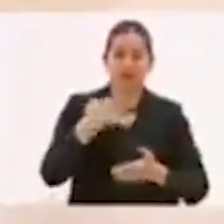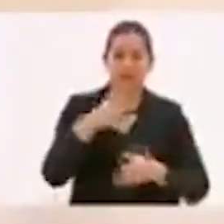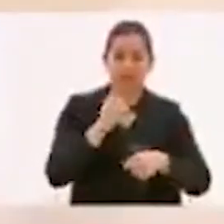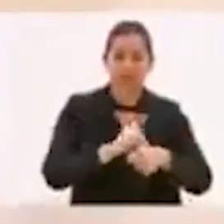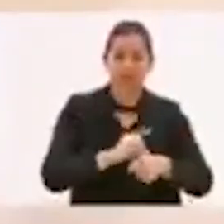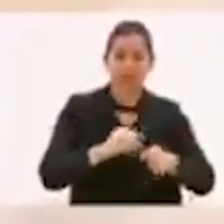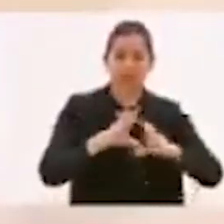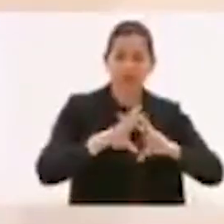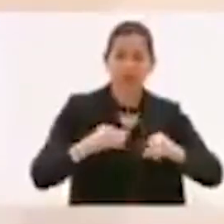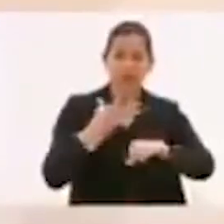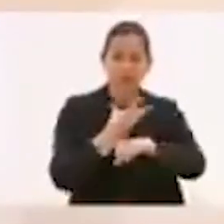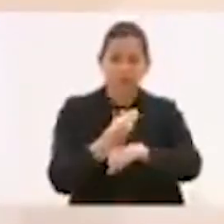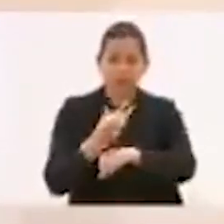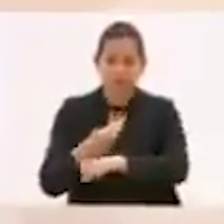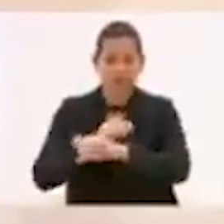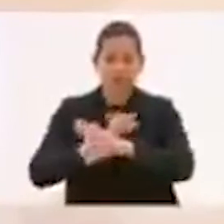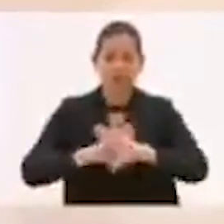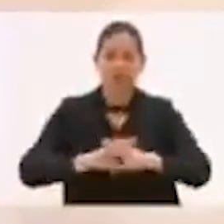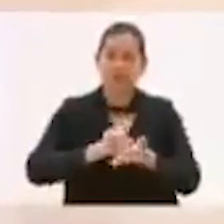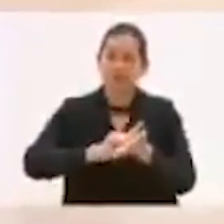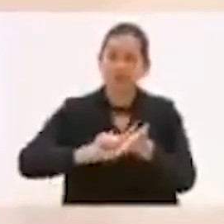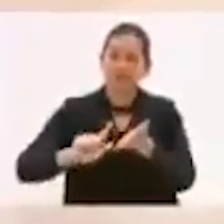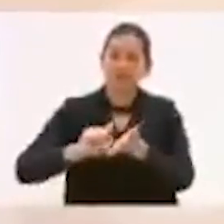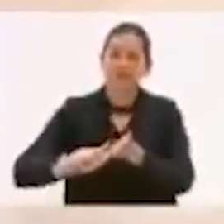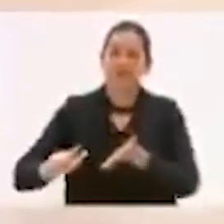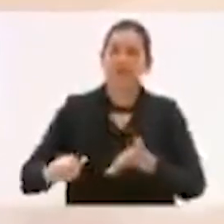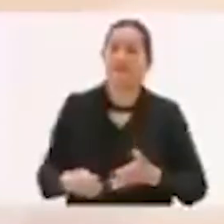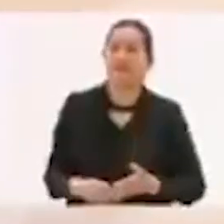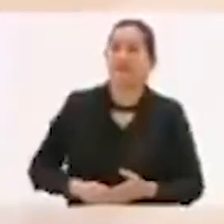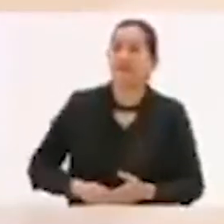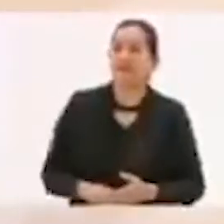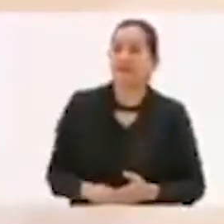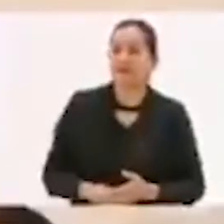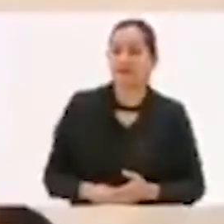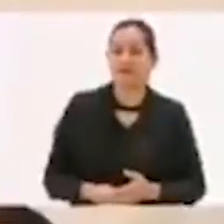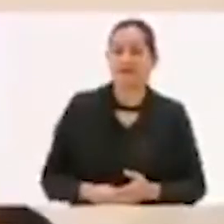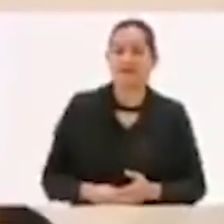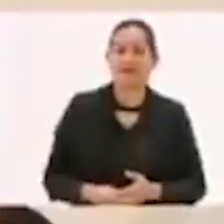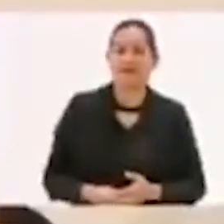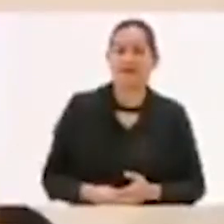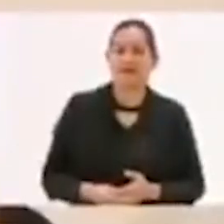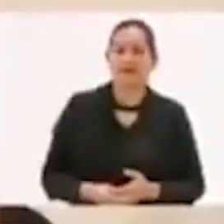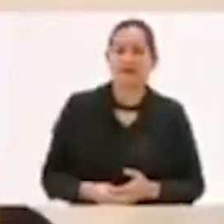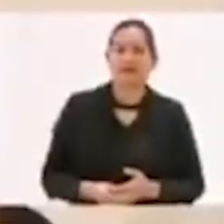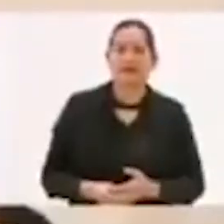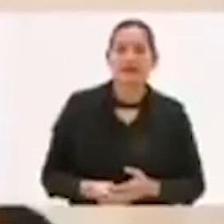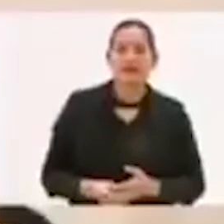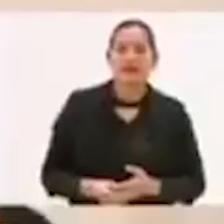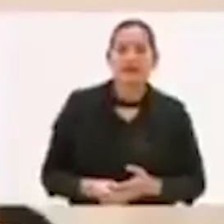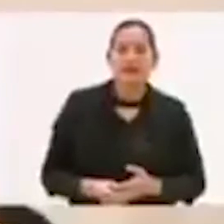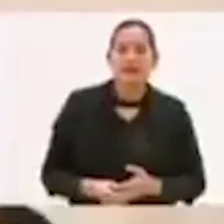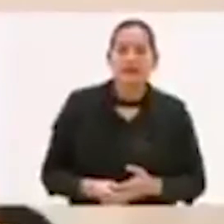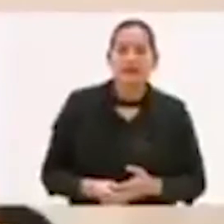comunidades incomunicadas. Y estamos ya también nosotros en el